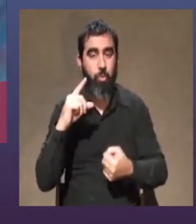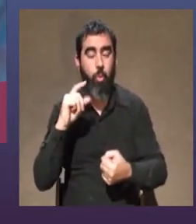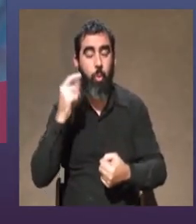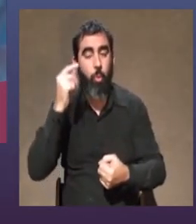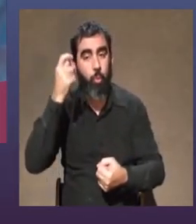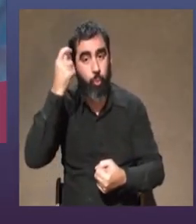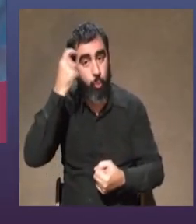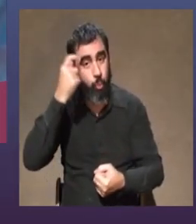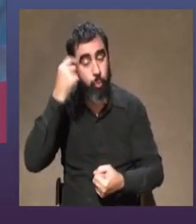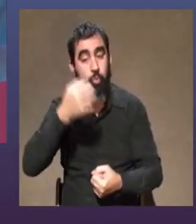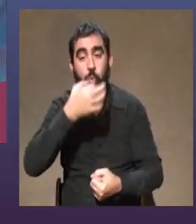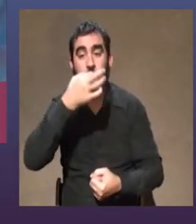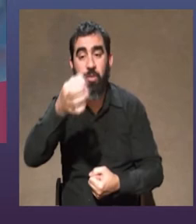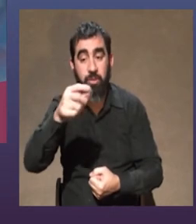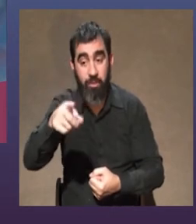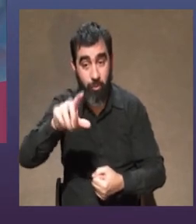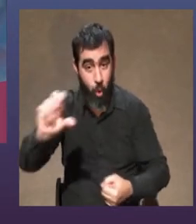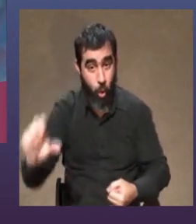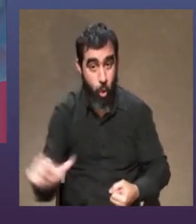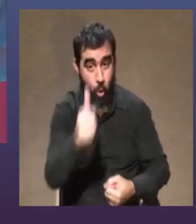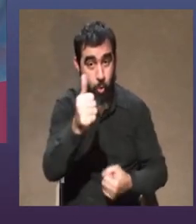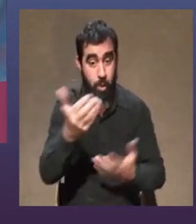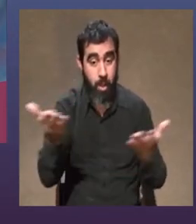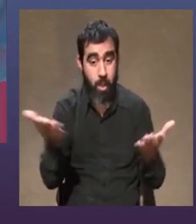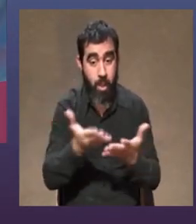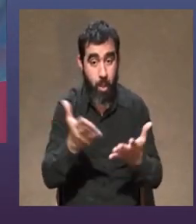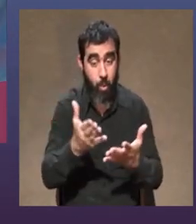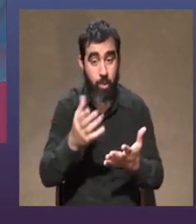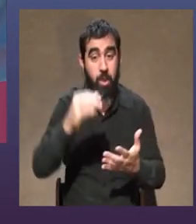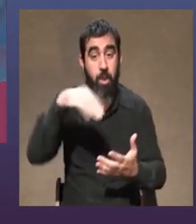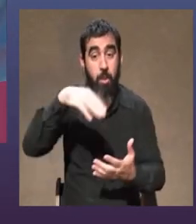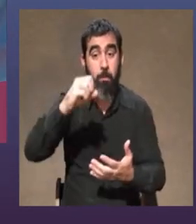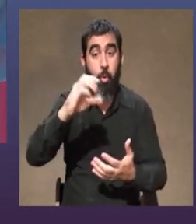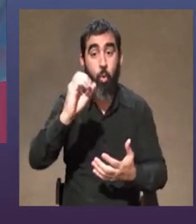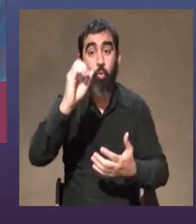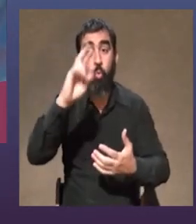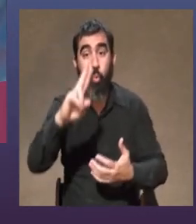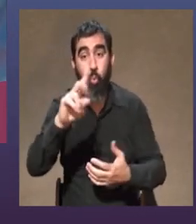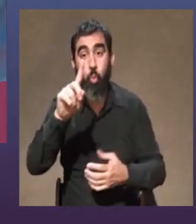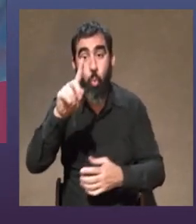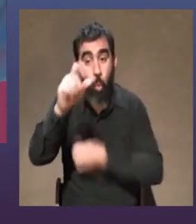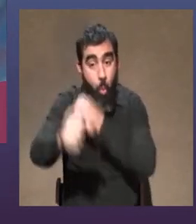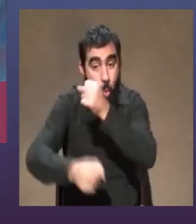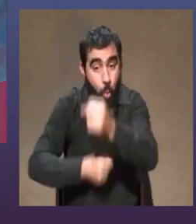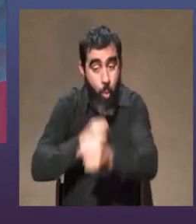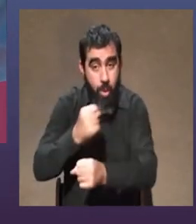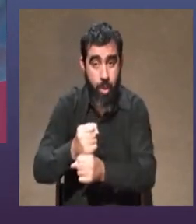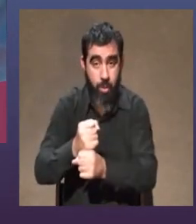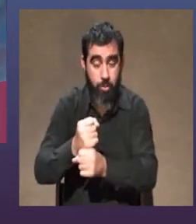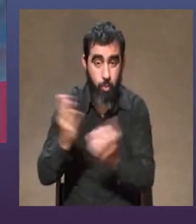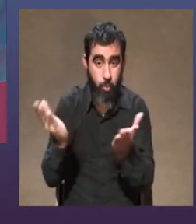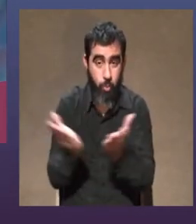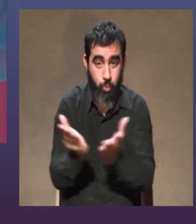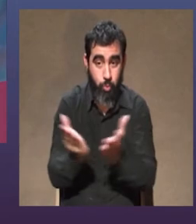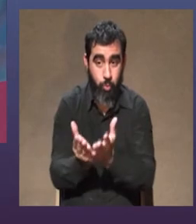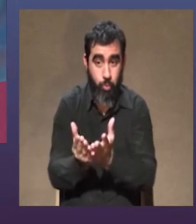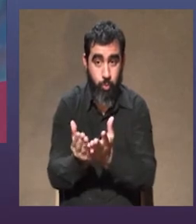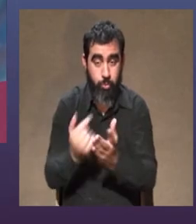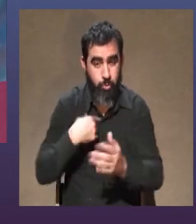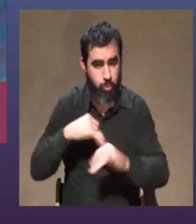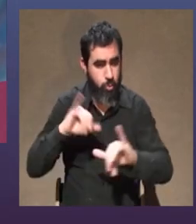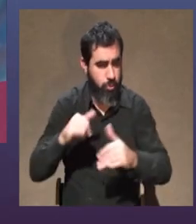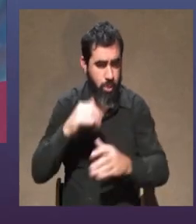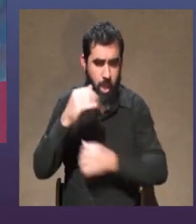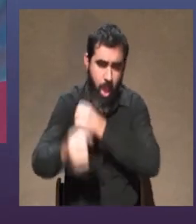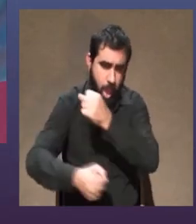esto que ustedes lograron ahora en Moscú se logra en el primer año de la escuela de arte sen y yo ya hacía unos años que